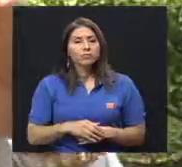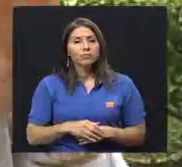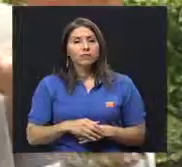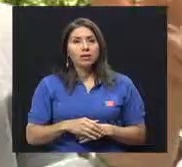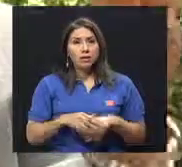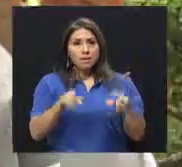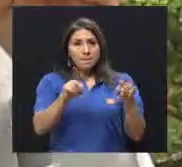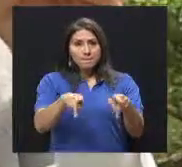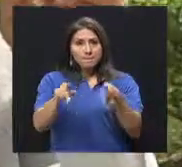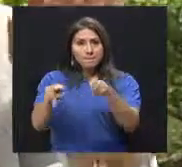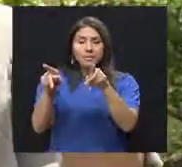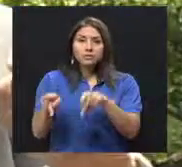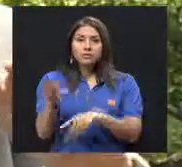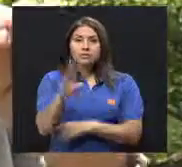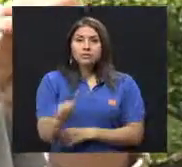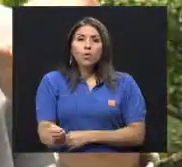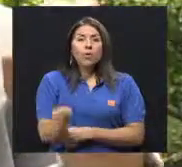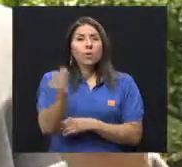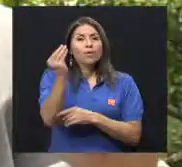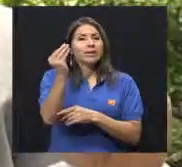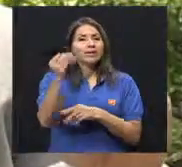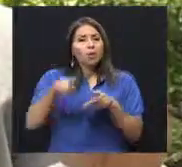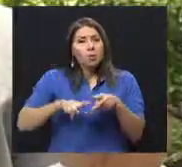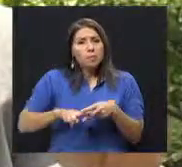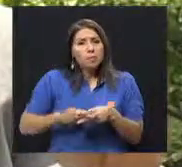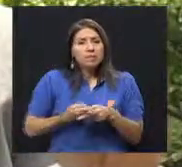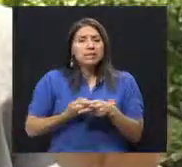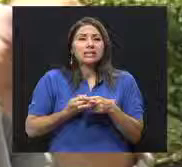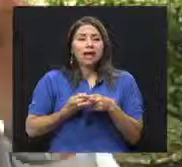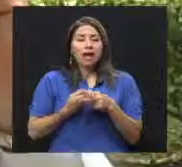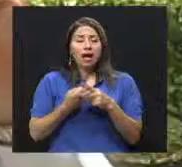de los jóvenes que comienzan una obesidad muy temprana,